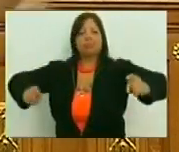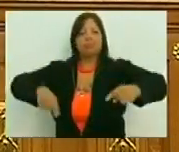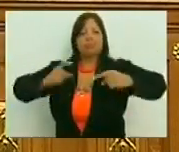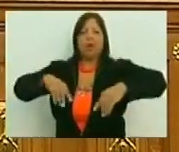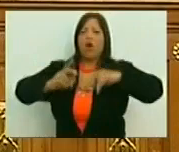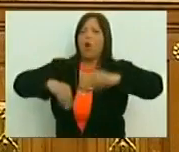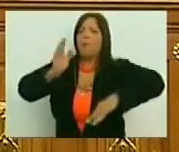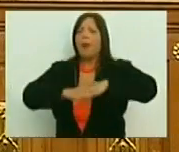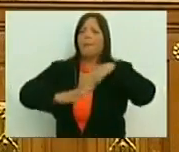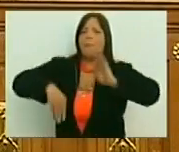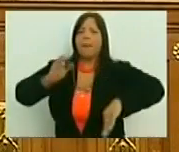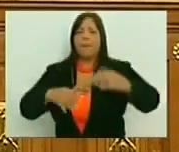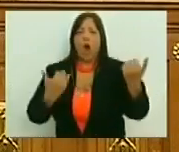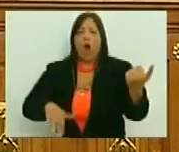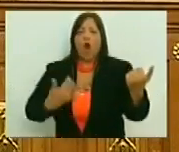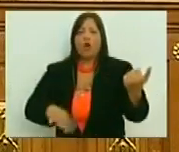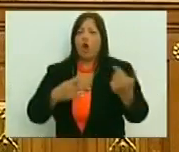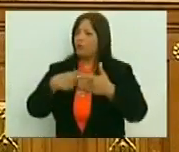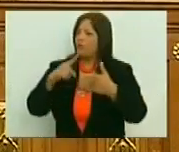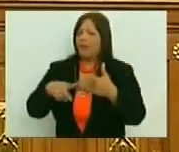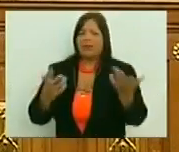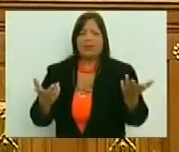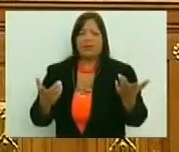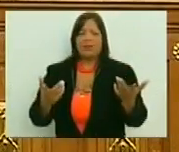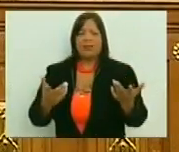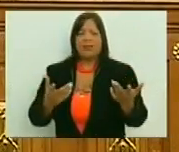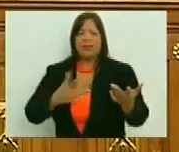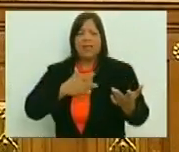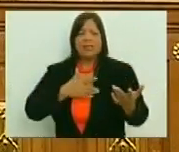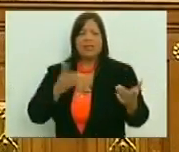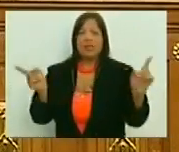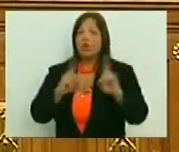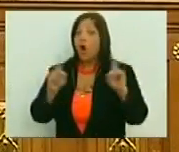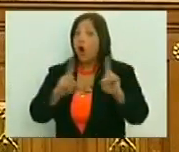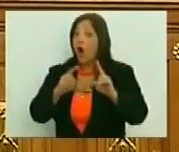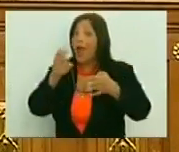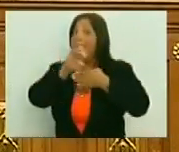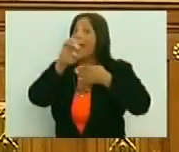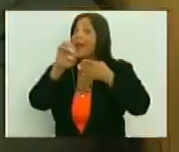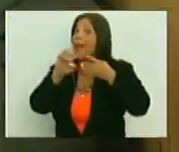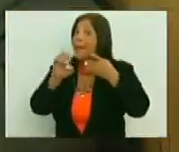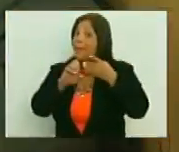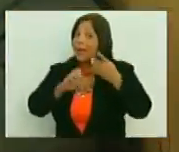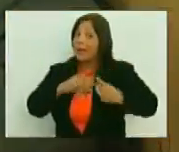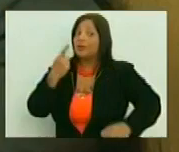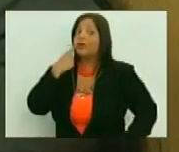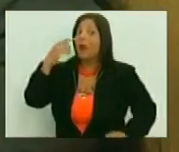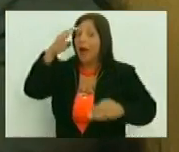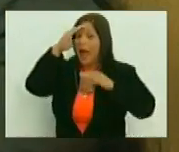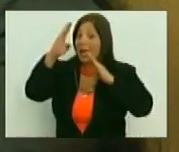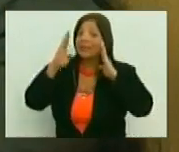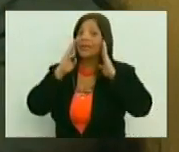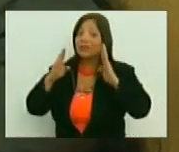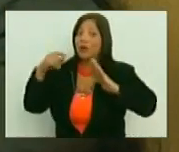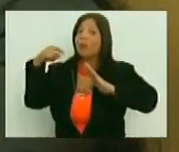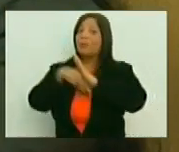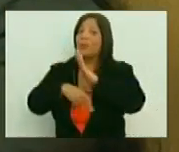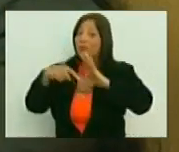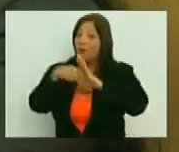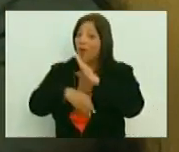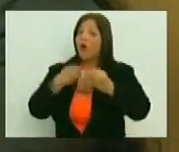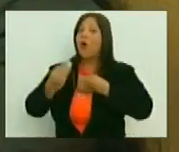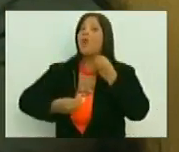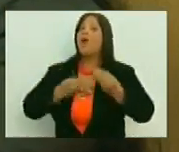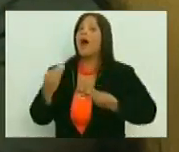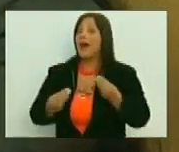bailes joropo, ni que escuches rock, eso no te va a hacer sensible, hay otros elementos allí, que nosotros, tenemos que precisar, cómo hacer,